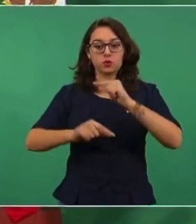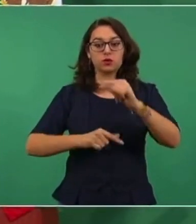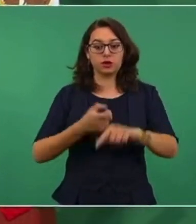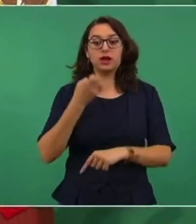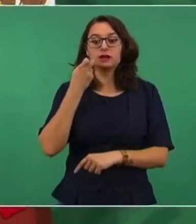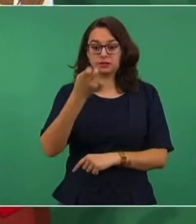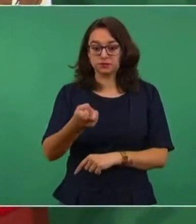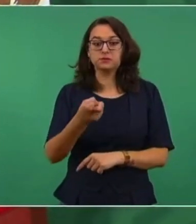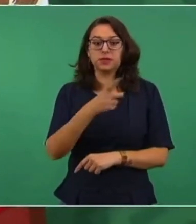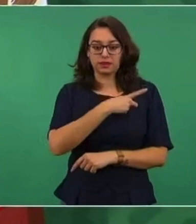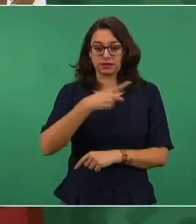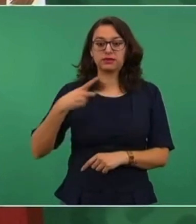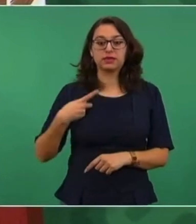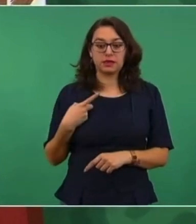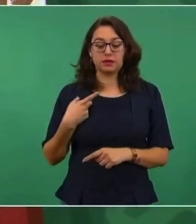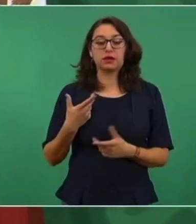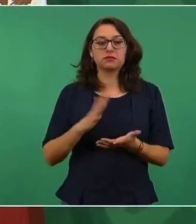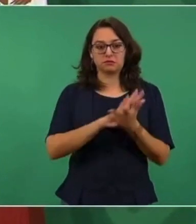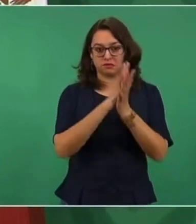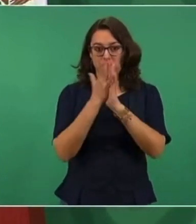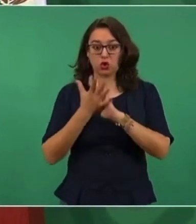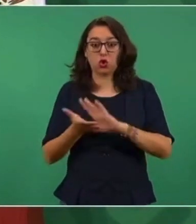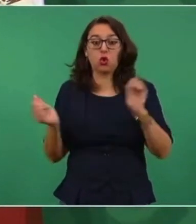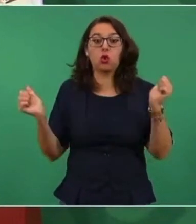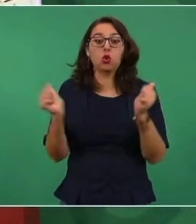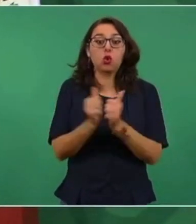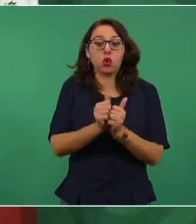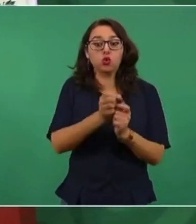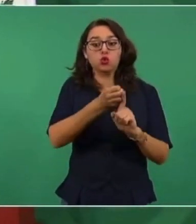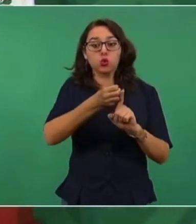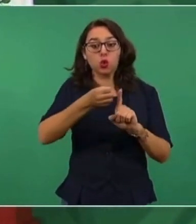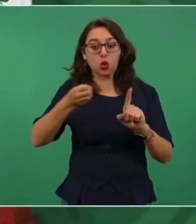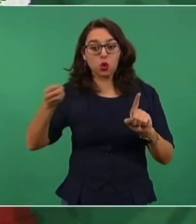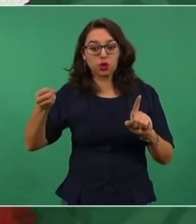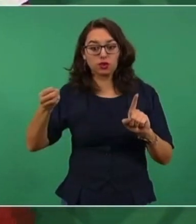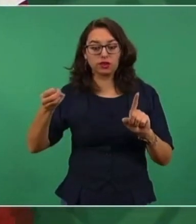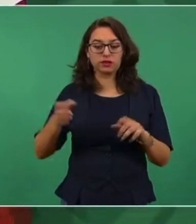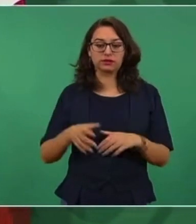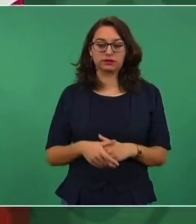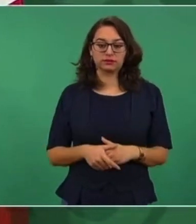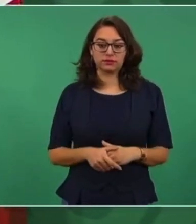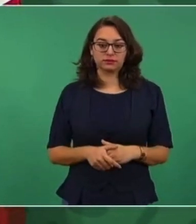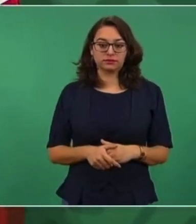transición de manera ordenada, pero no